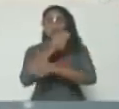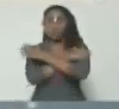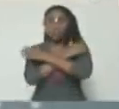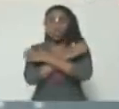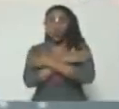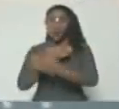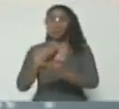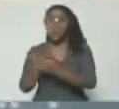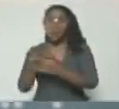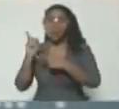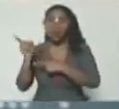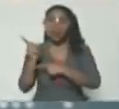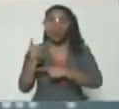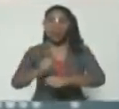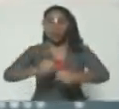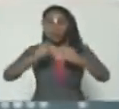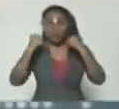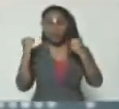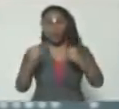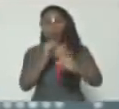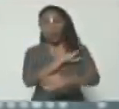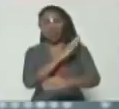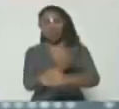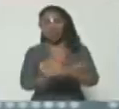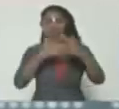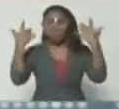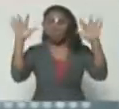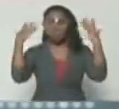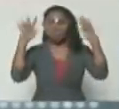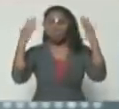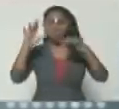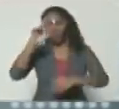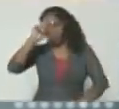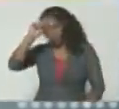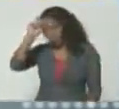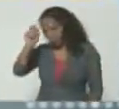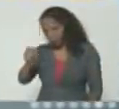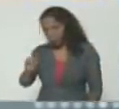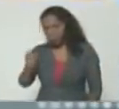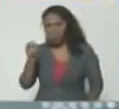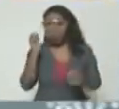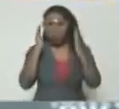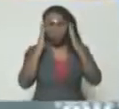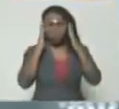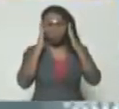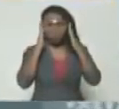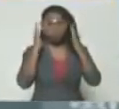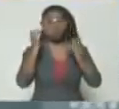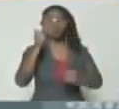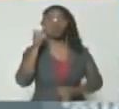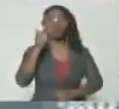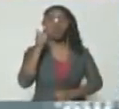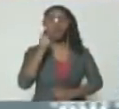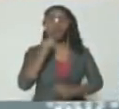Y pido para ella un fuerte aplauso de reconocimiento. Buen discurso.